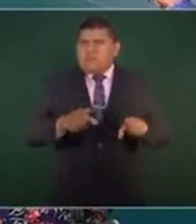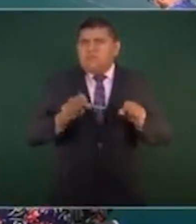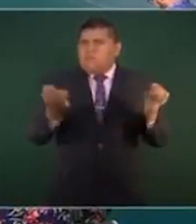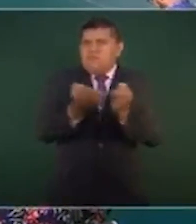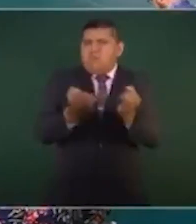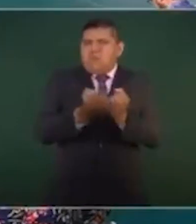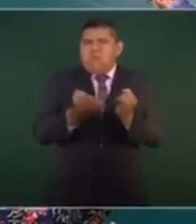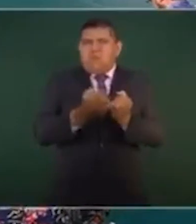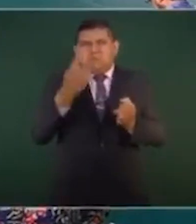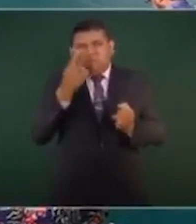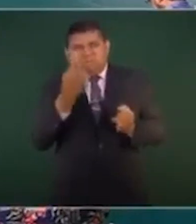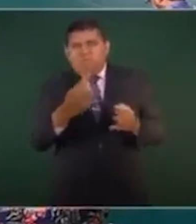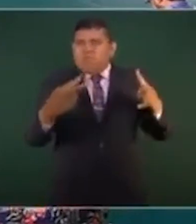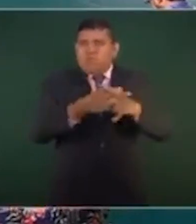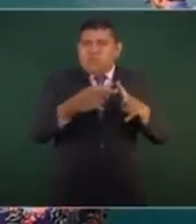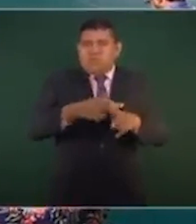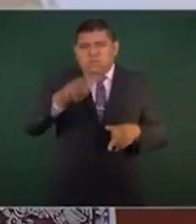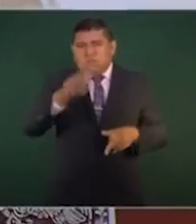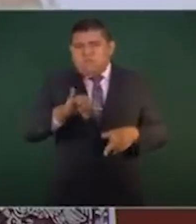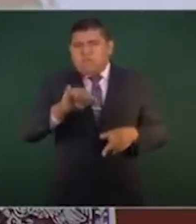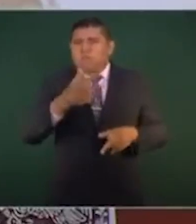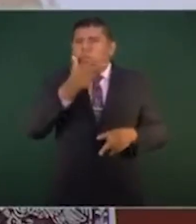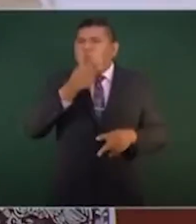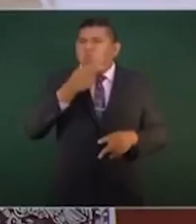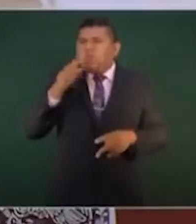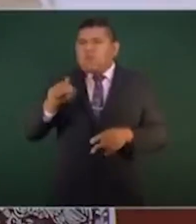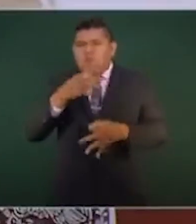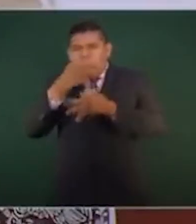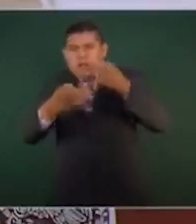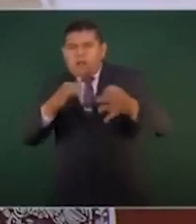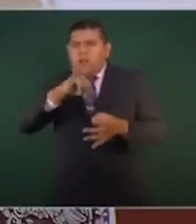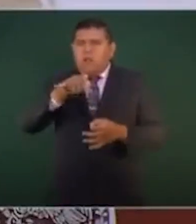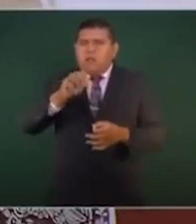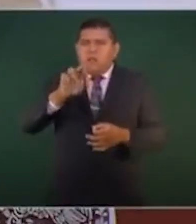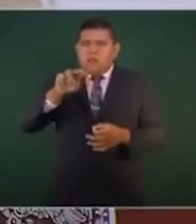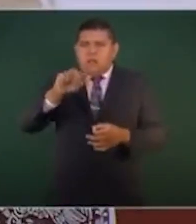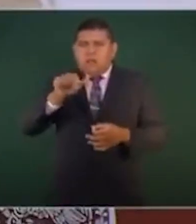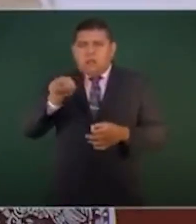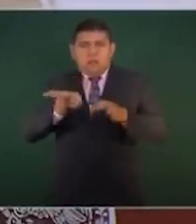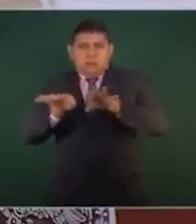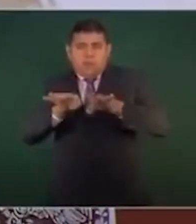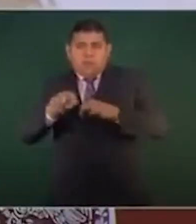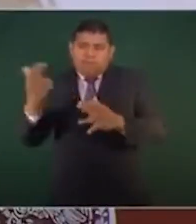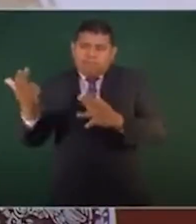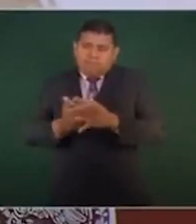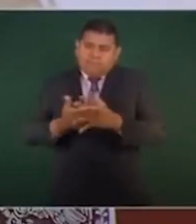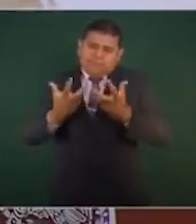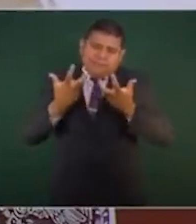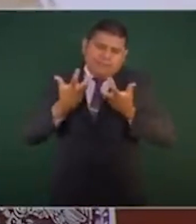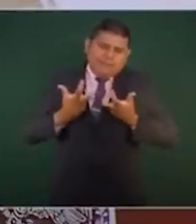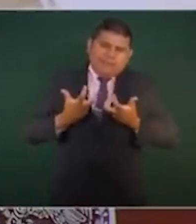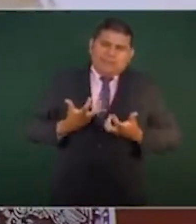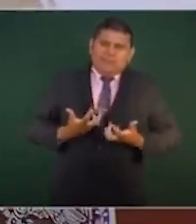periodista Luis Martín Sánchez en Nayarit avanza. El mandatario realizó dichas declaraciones durante la conferencia matutina, la cual se llevó a